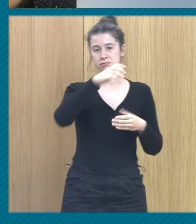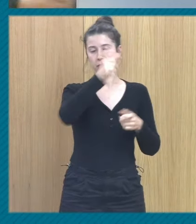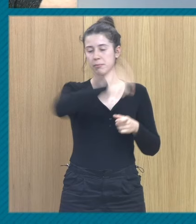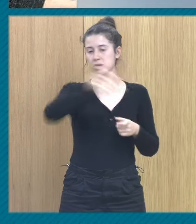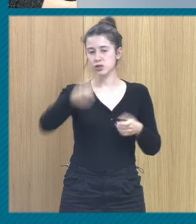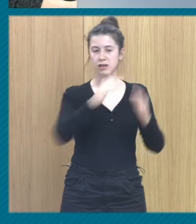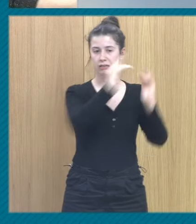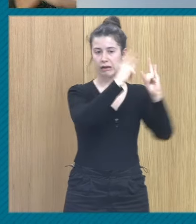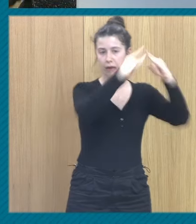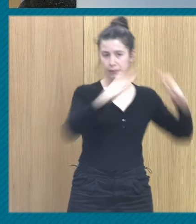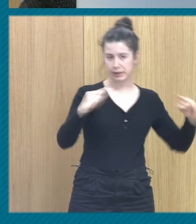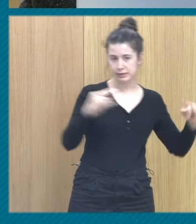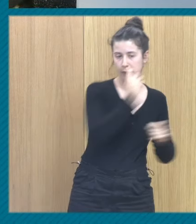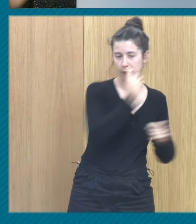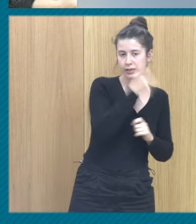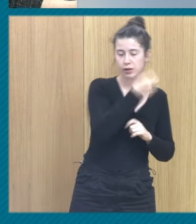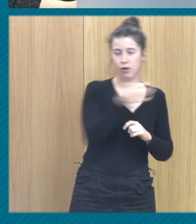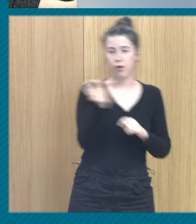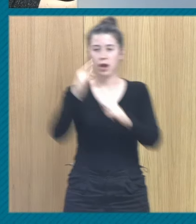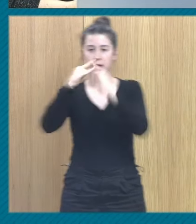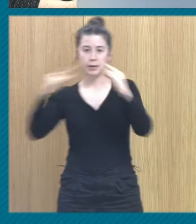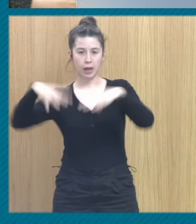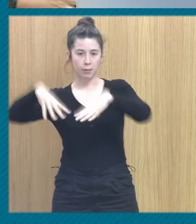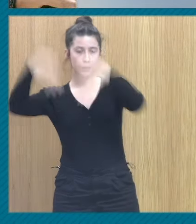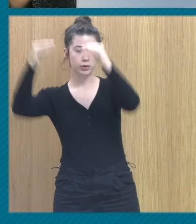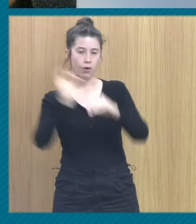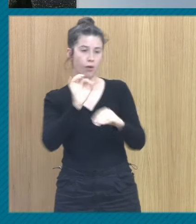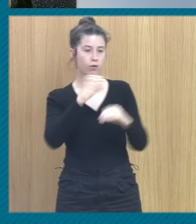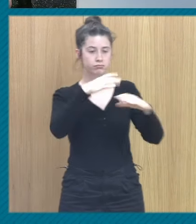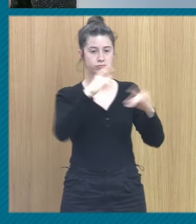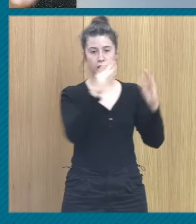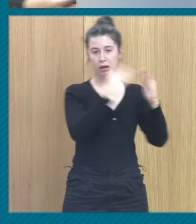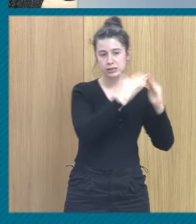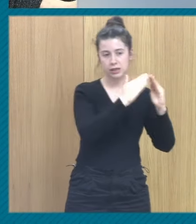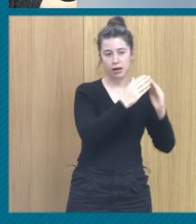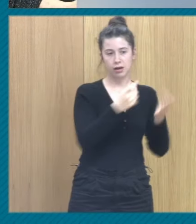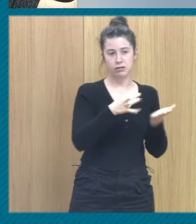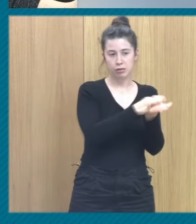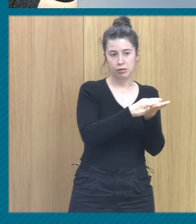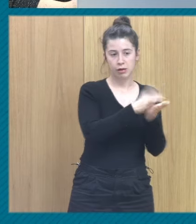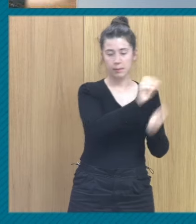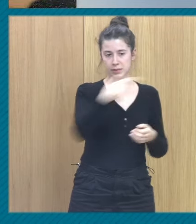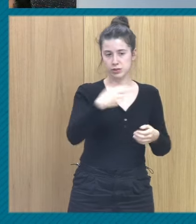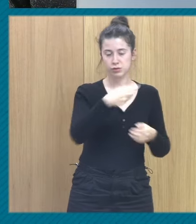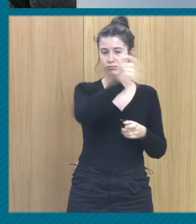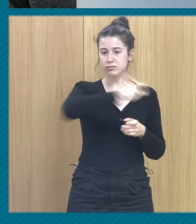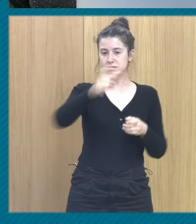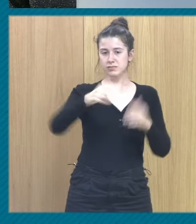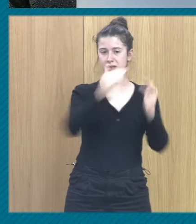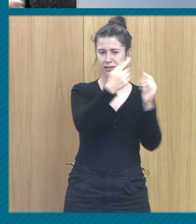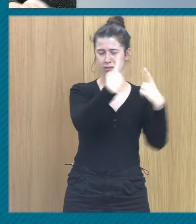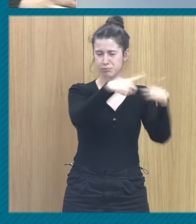otros tienen una cabaña en el monte, otros tienen un piso en el centro de la ciudad. Cada uno tiene su edificio. No hay edificios buenos y